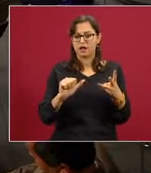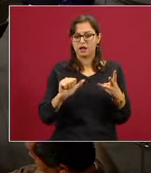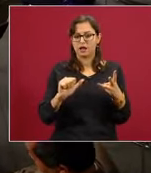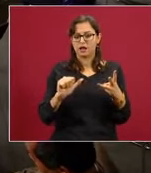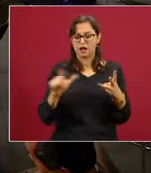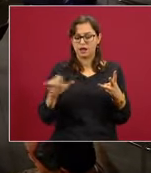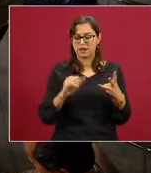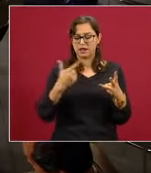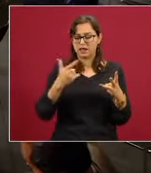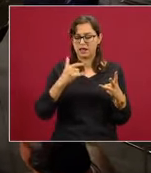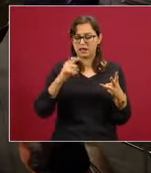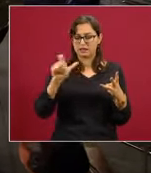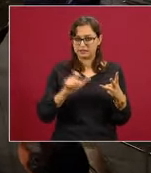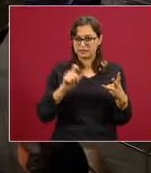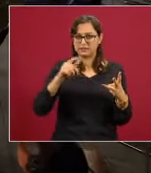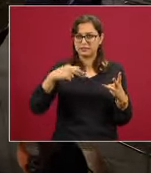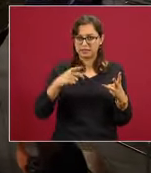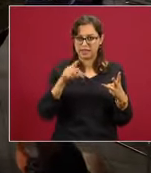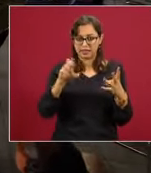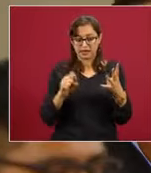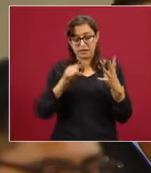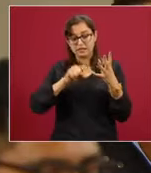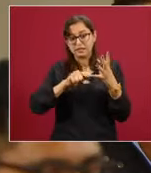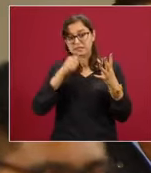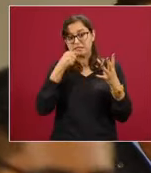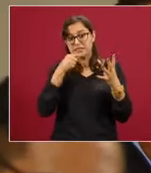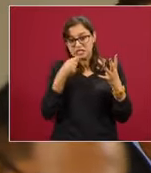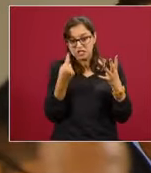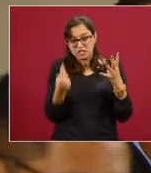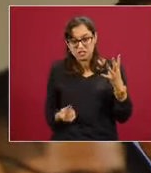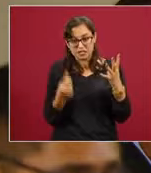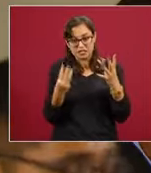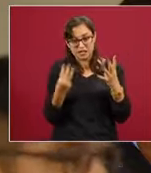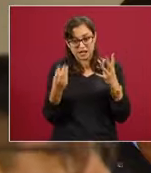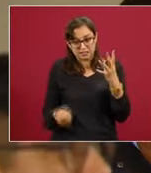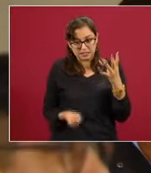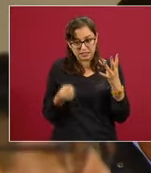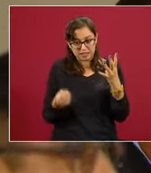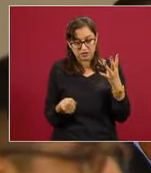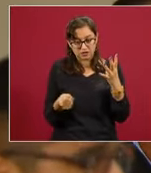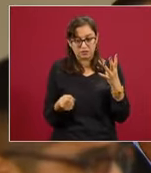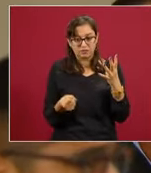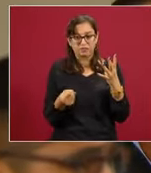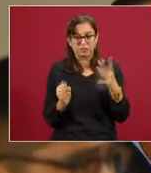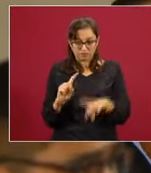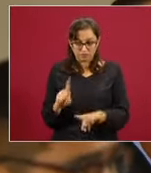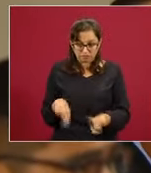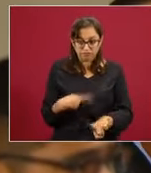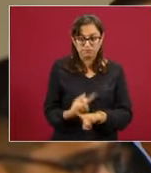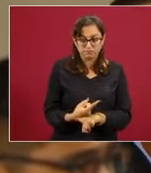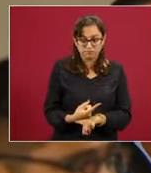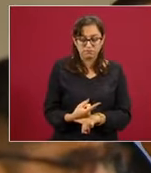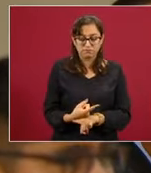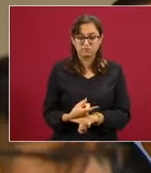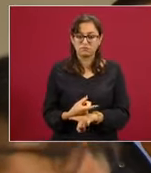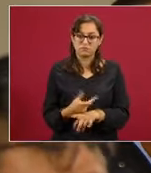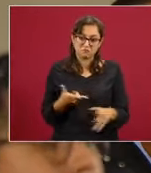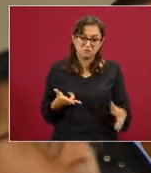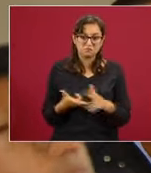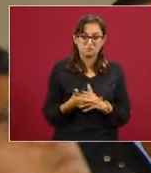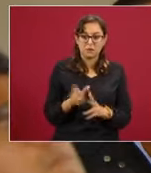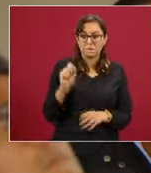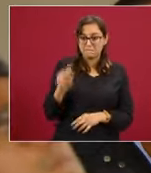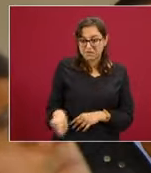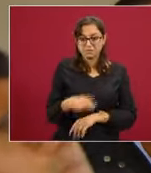tres años que presuntamente fue agredida y asesinada por sus propios familiares. En